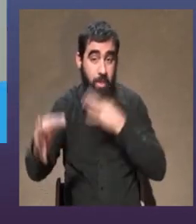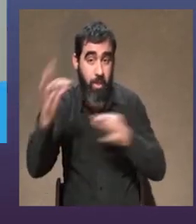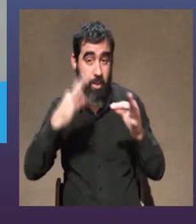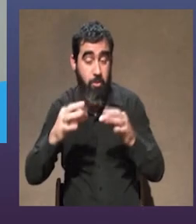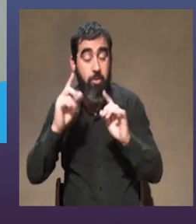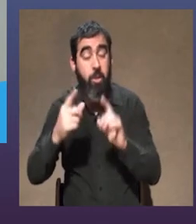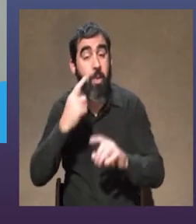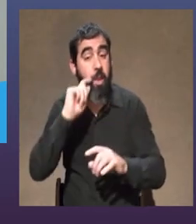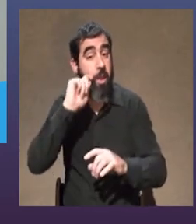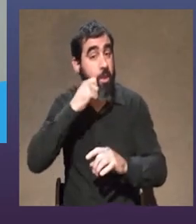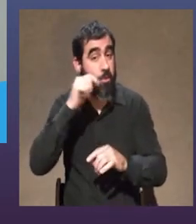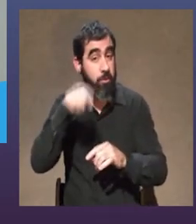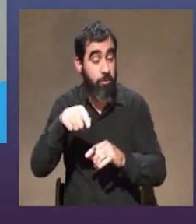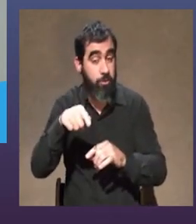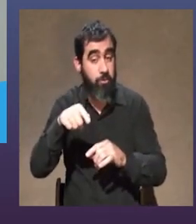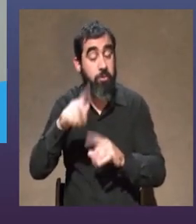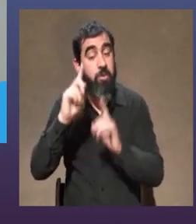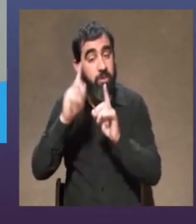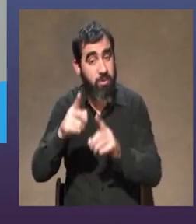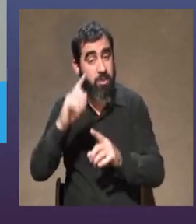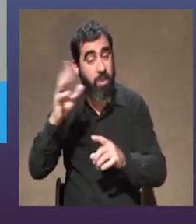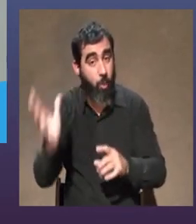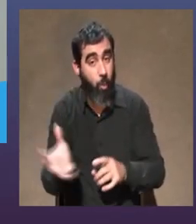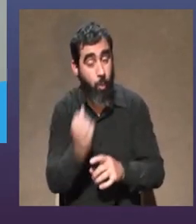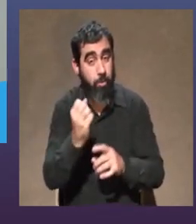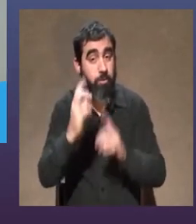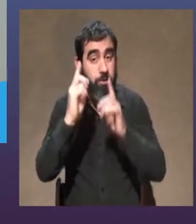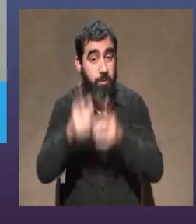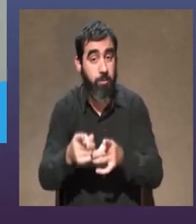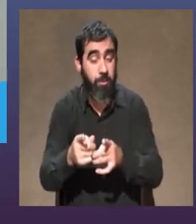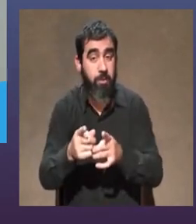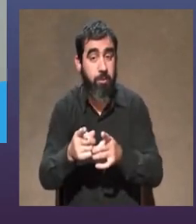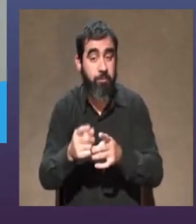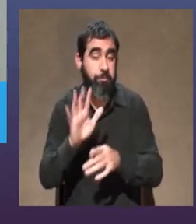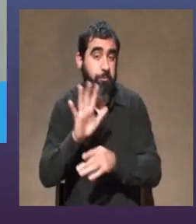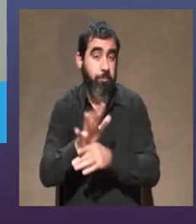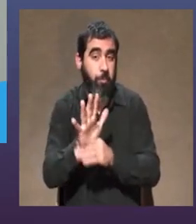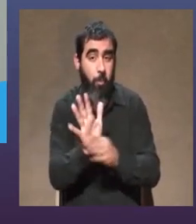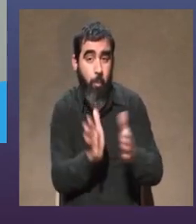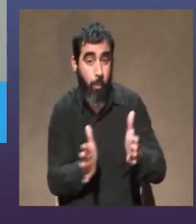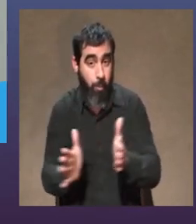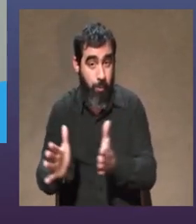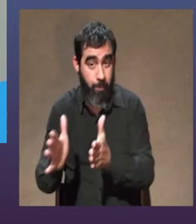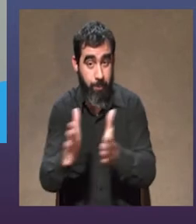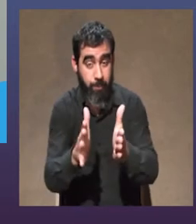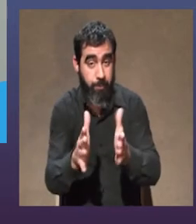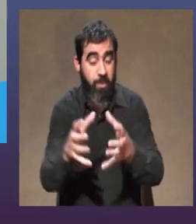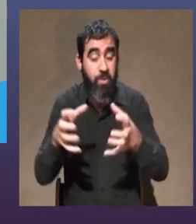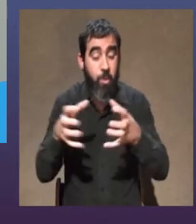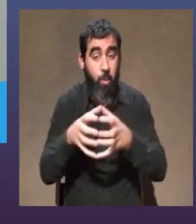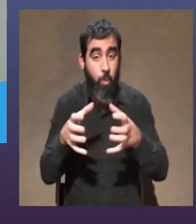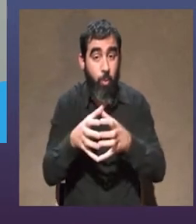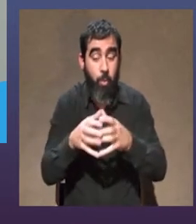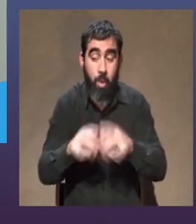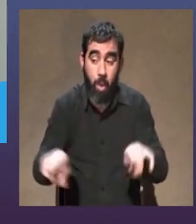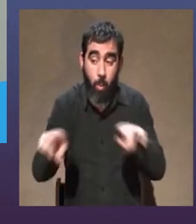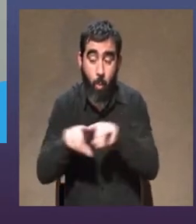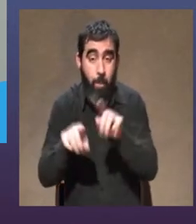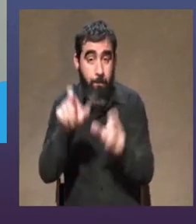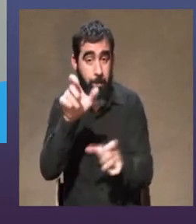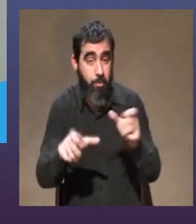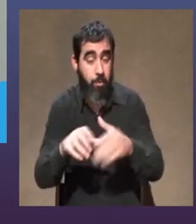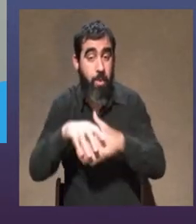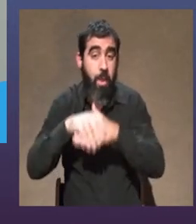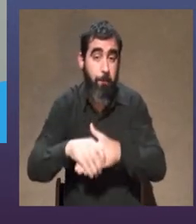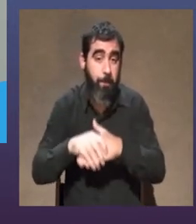linda que siento encontré, dando también el camino, es un grupo de pares, de amigas, de